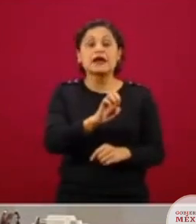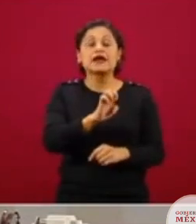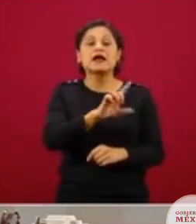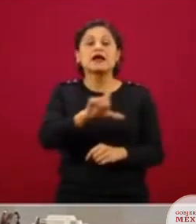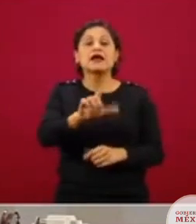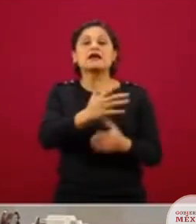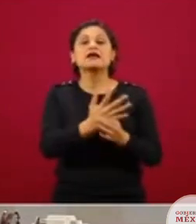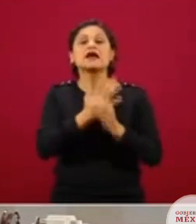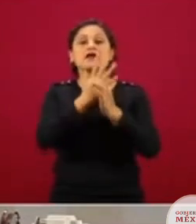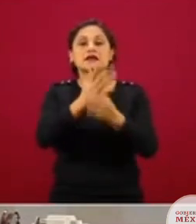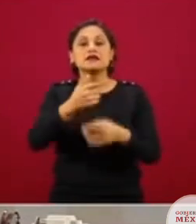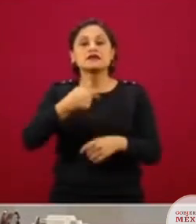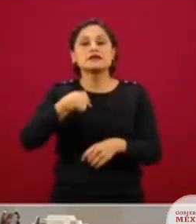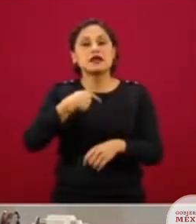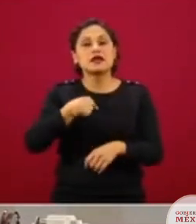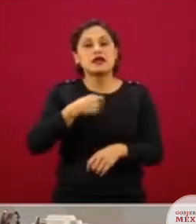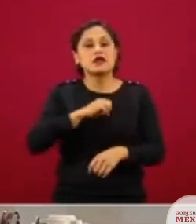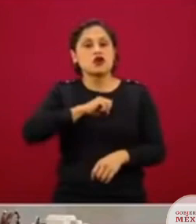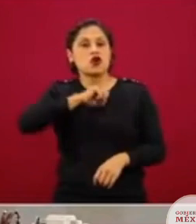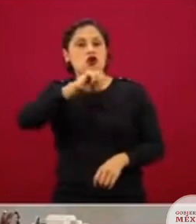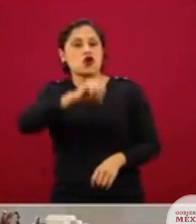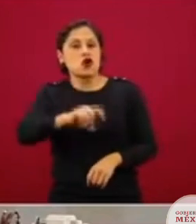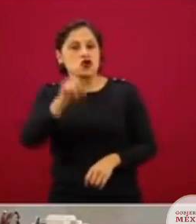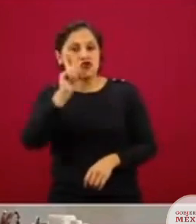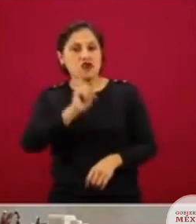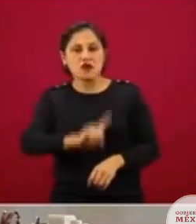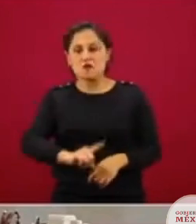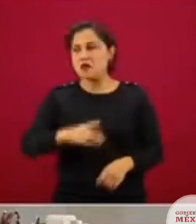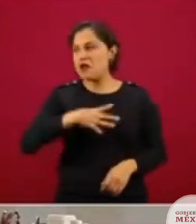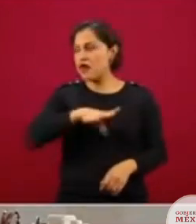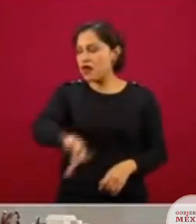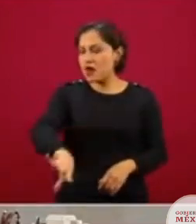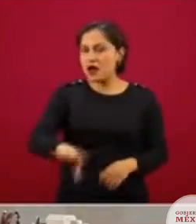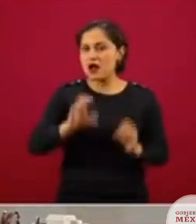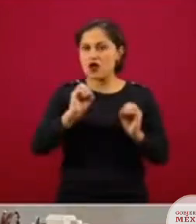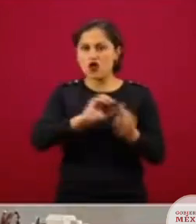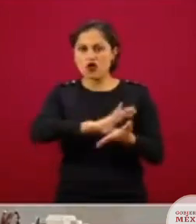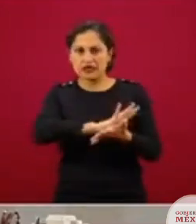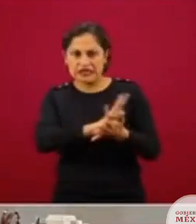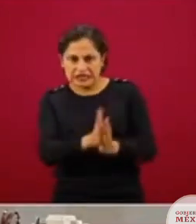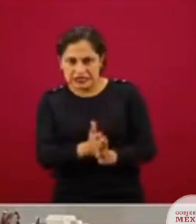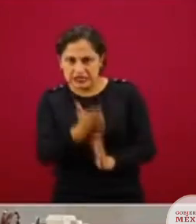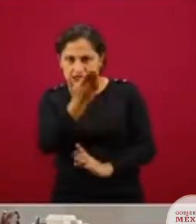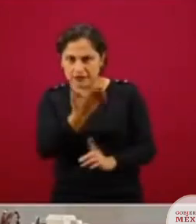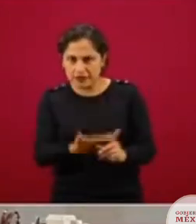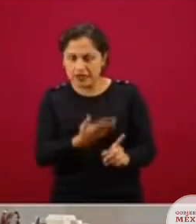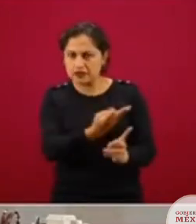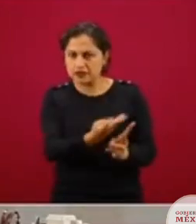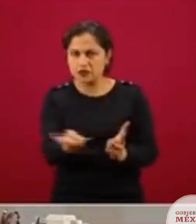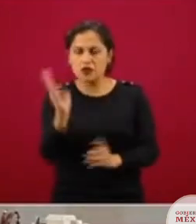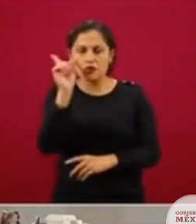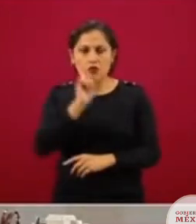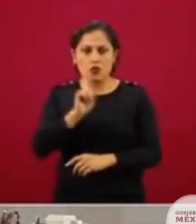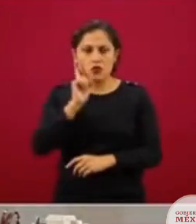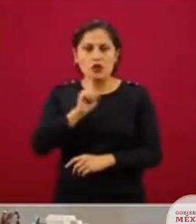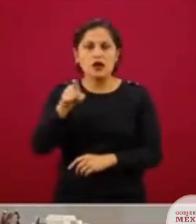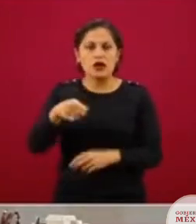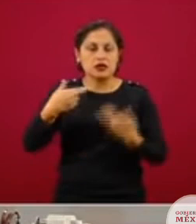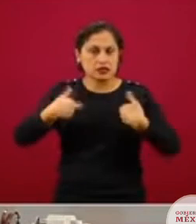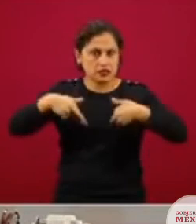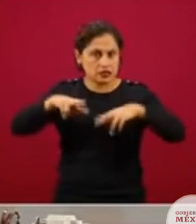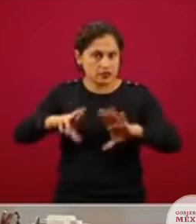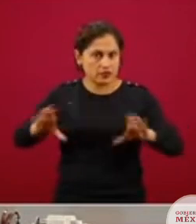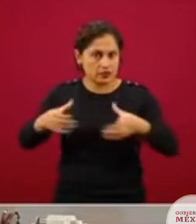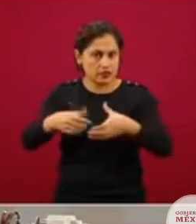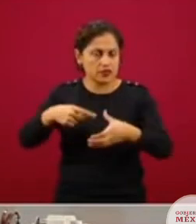en una práctica de misoginia, de rechazo a la mujer o de discriminación hacia las mujeres representadas en este